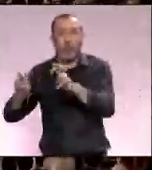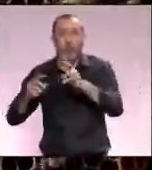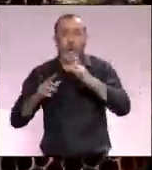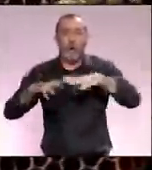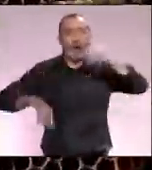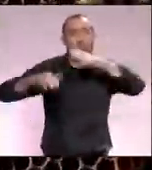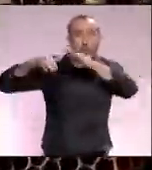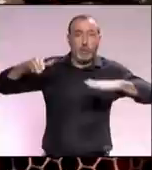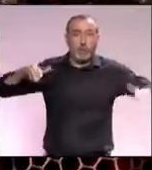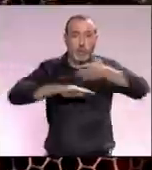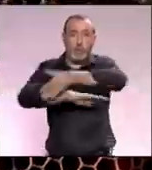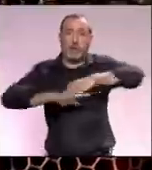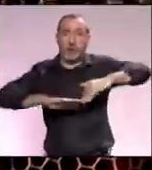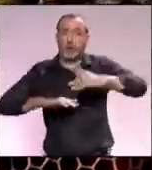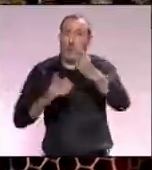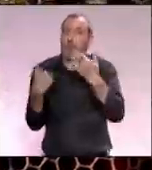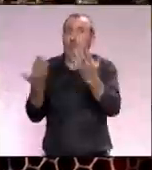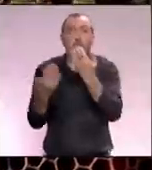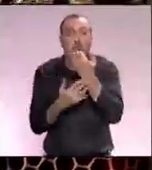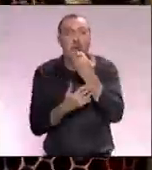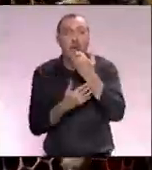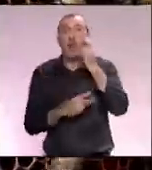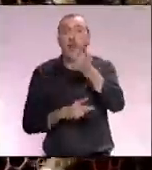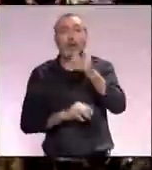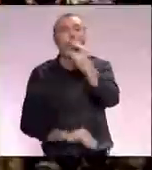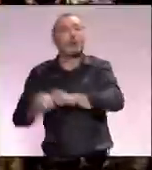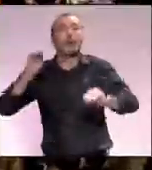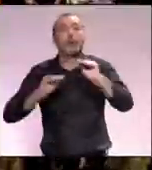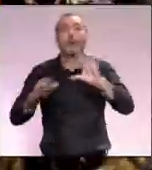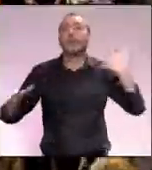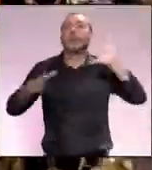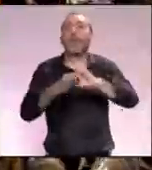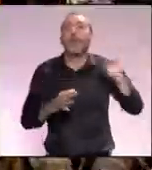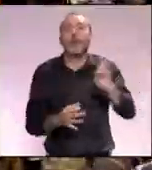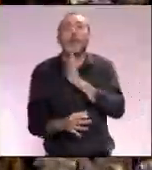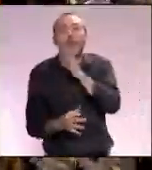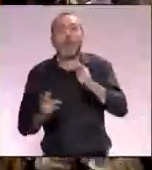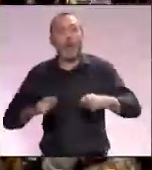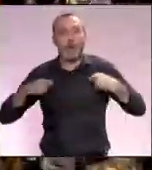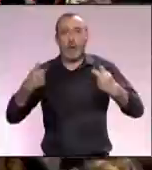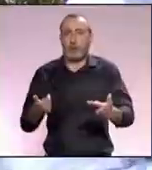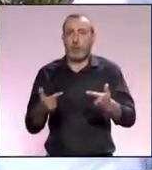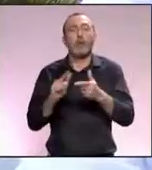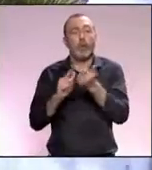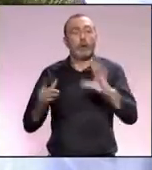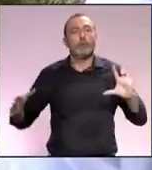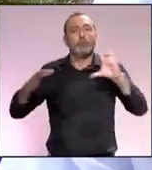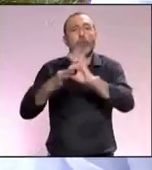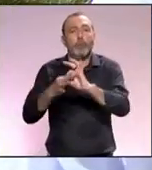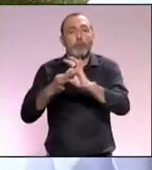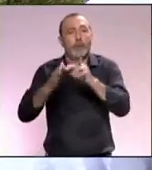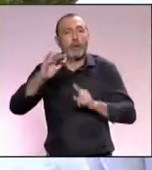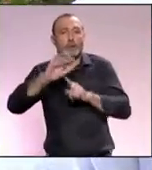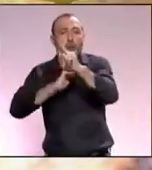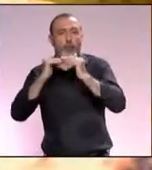monte Mediterráneo. Es un ejemplo de una solución basada en la naturaleza y de que está en sintonía con el objetivo